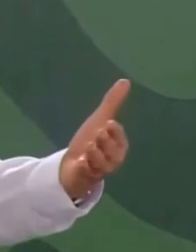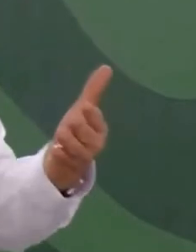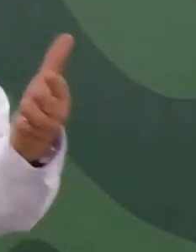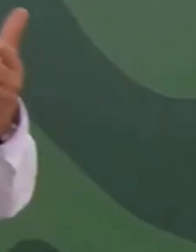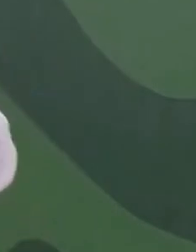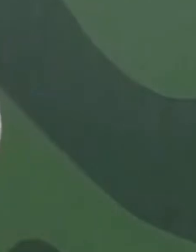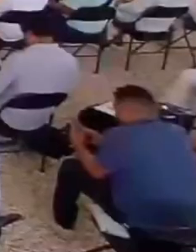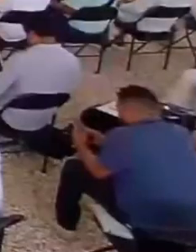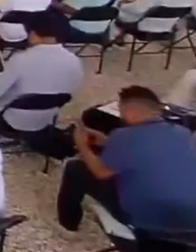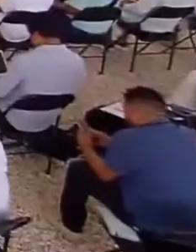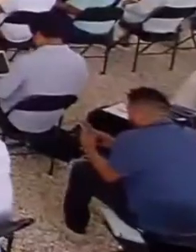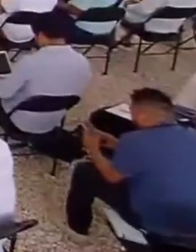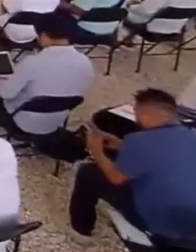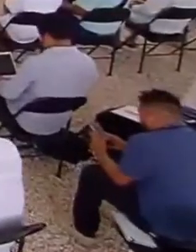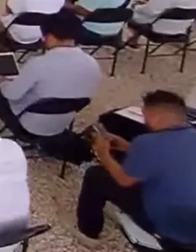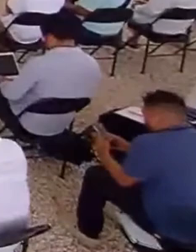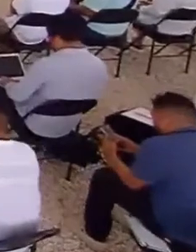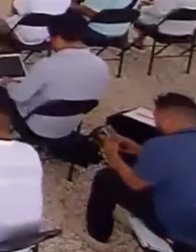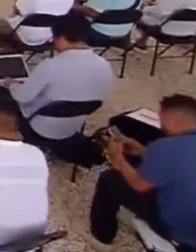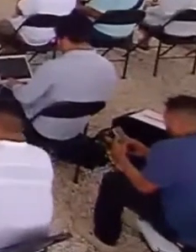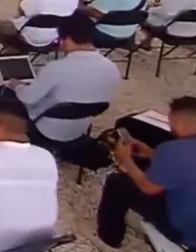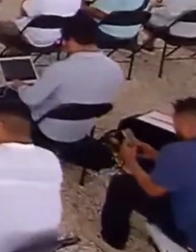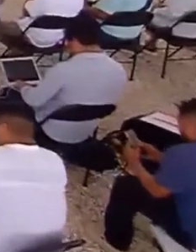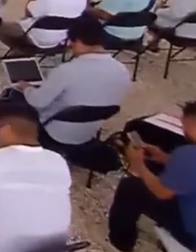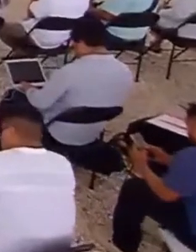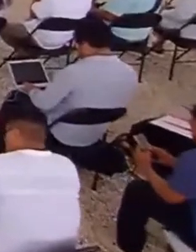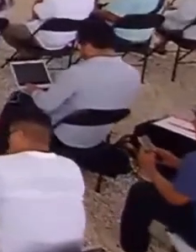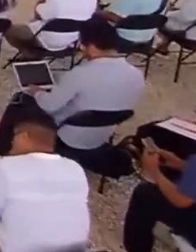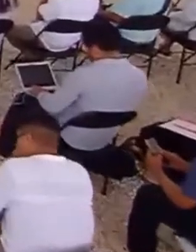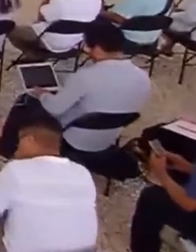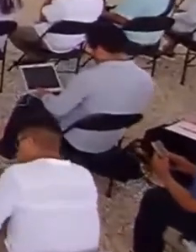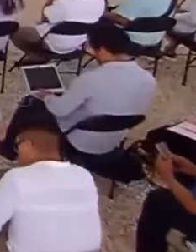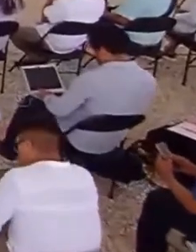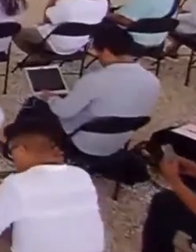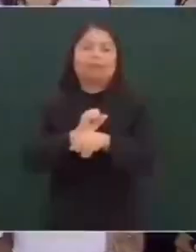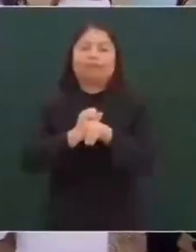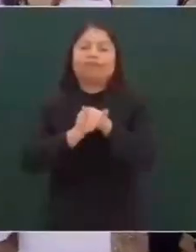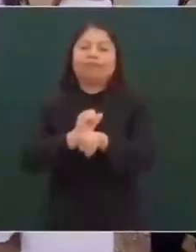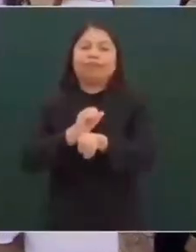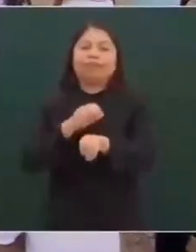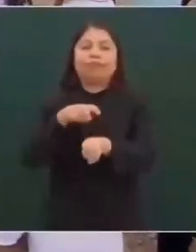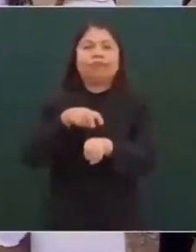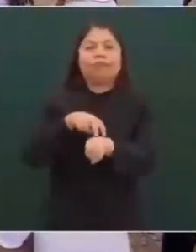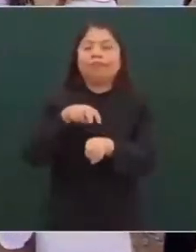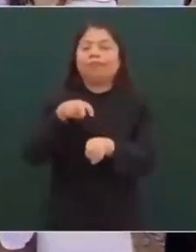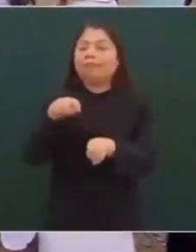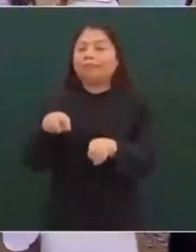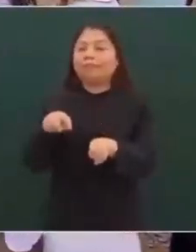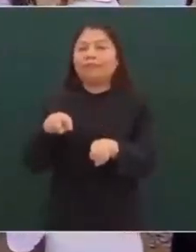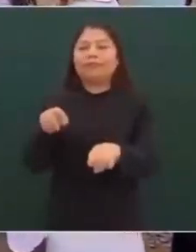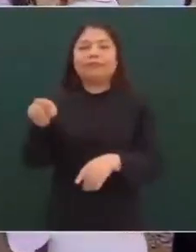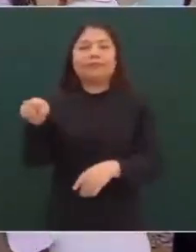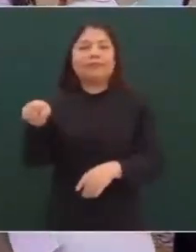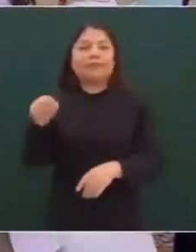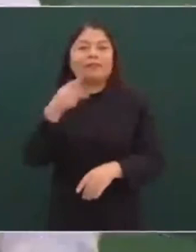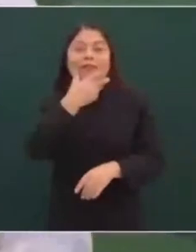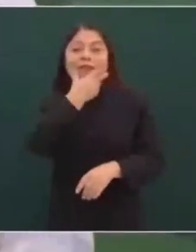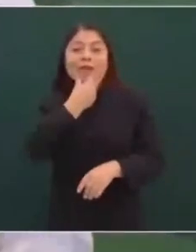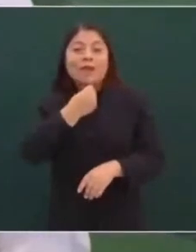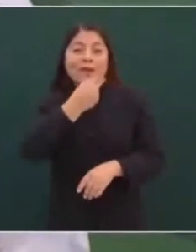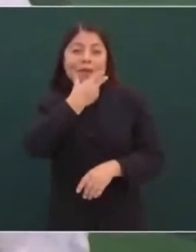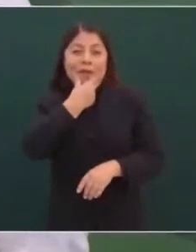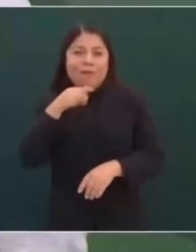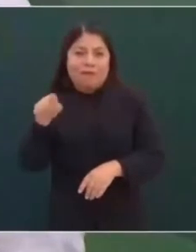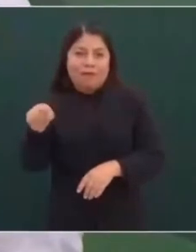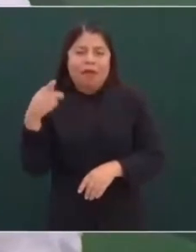llegamos, nos estacionamos, me estoy bajando, está el señor, ahora sé que